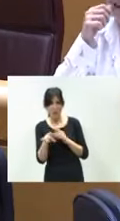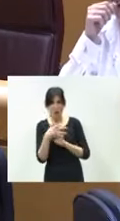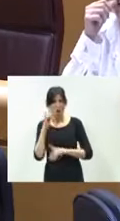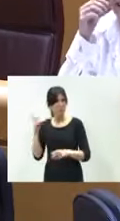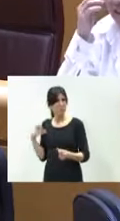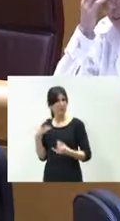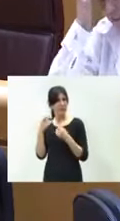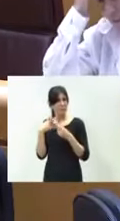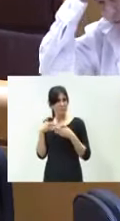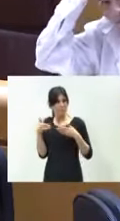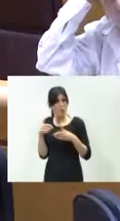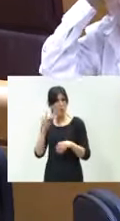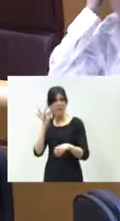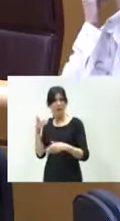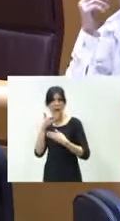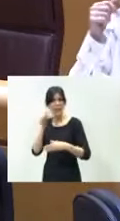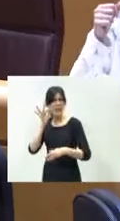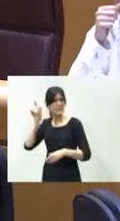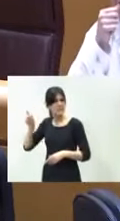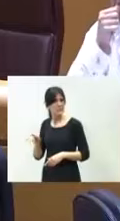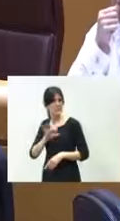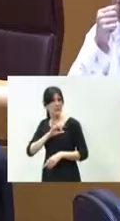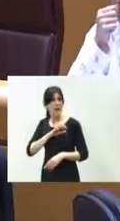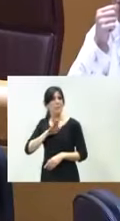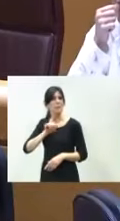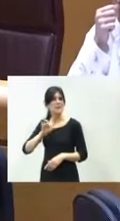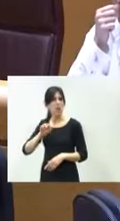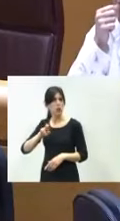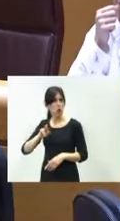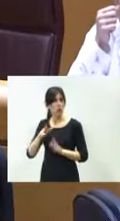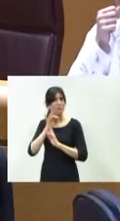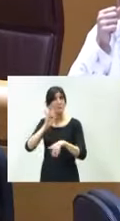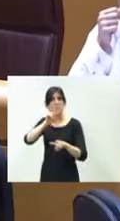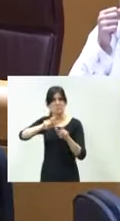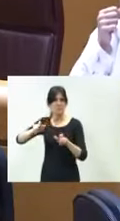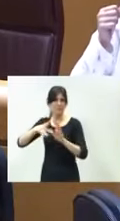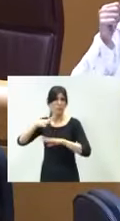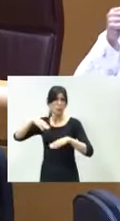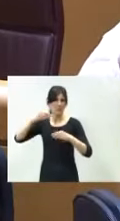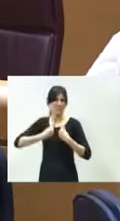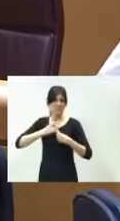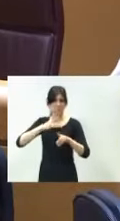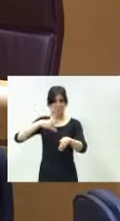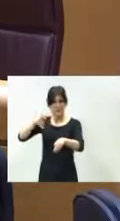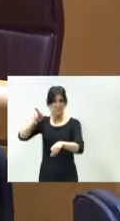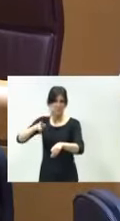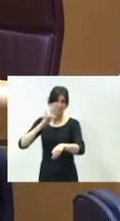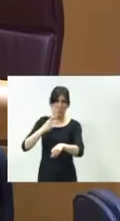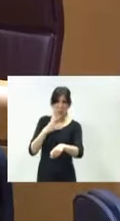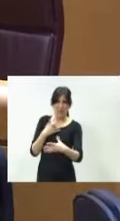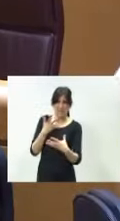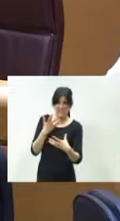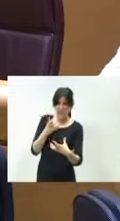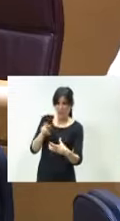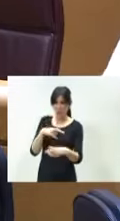Pastor? Es que es lo que ha dicho usted. Mire, yo no sé si los burgaleses y las burgalesas le tomarán a usted en serio. Si quiere que yo le tome en